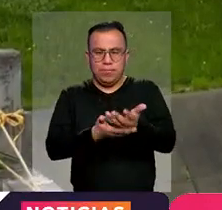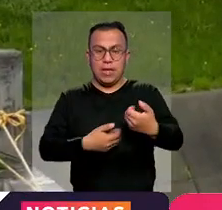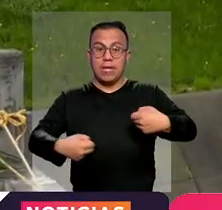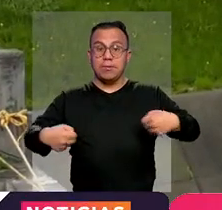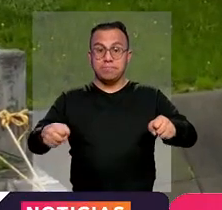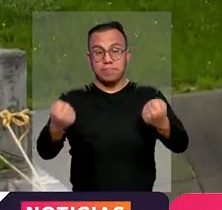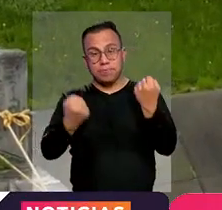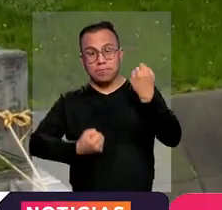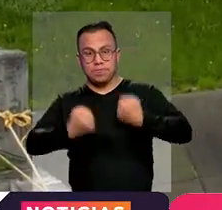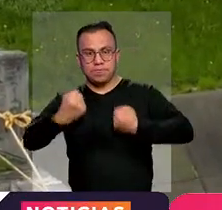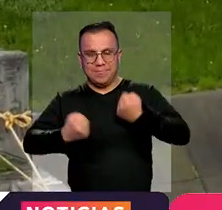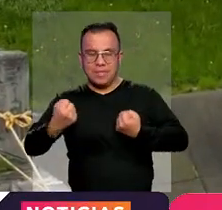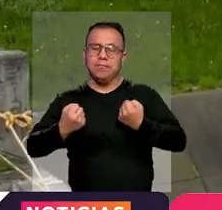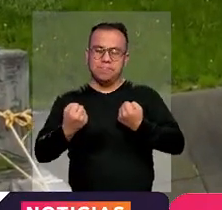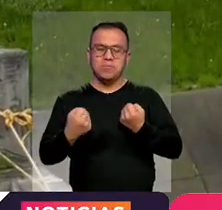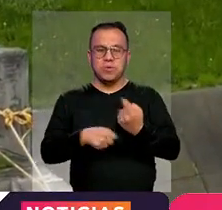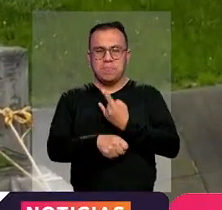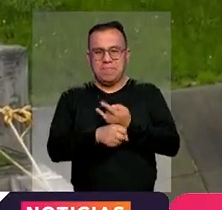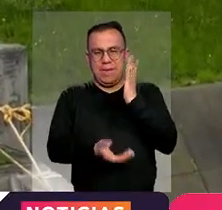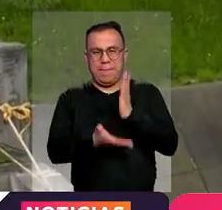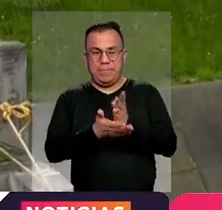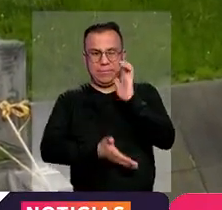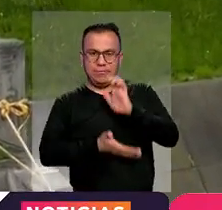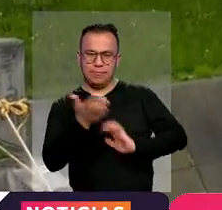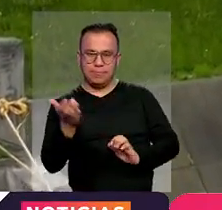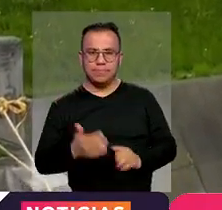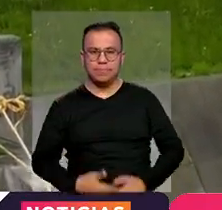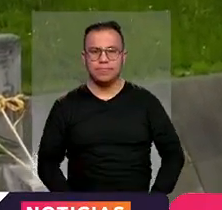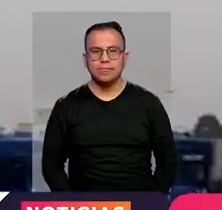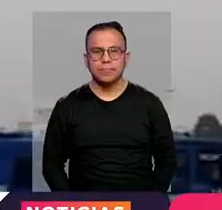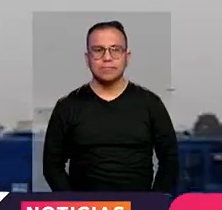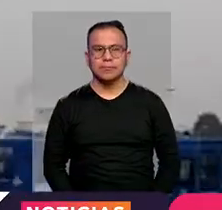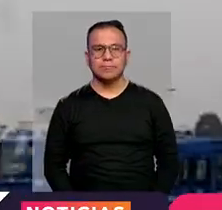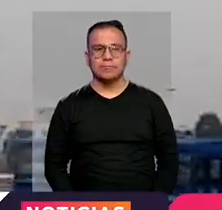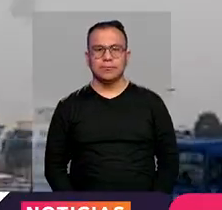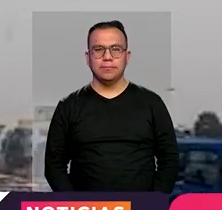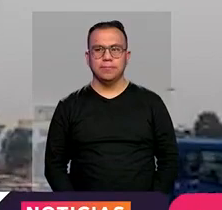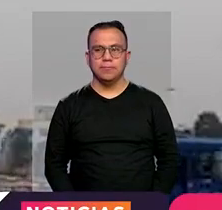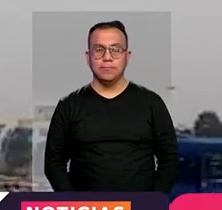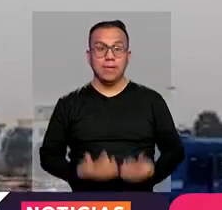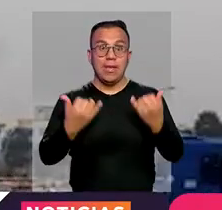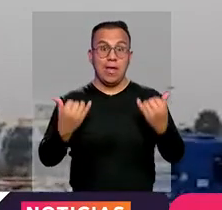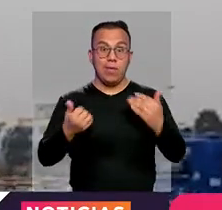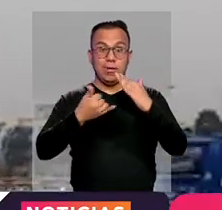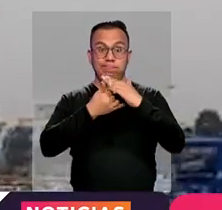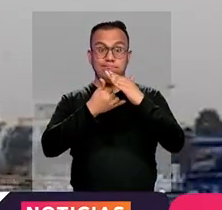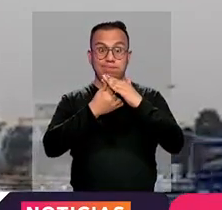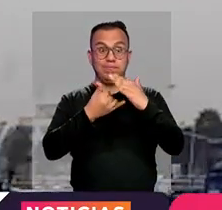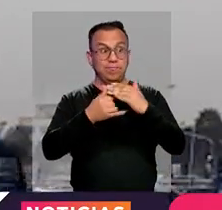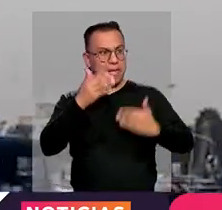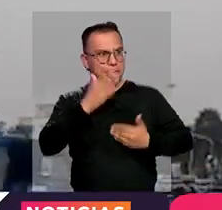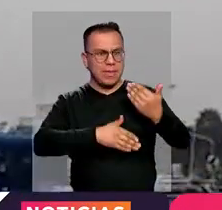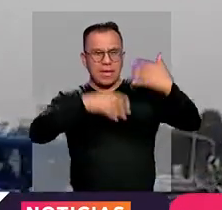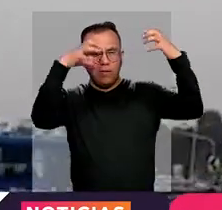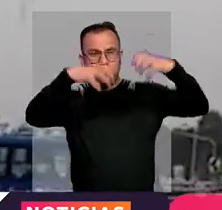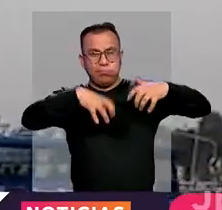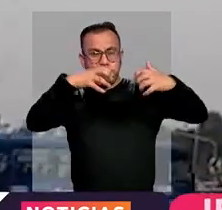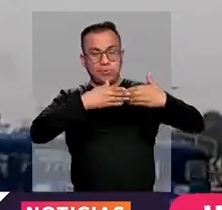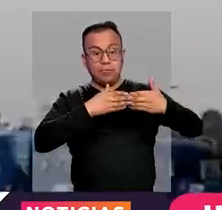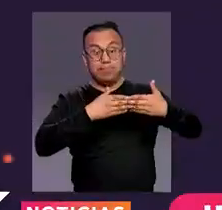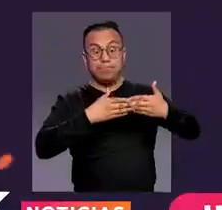conductores de vehículos para evitar los accidentes de tránsito. Según el IDEAM, la primera temporada de lluvias podría